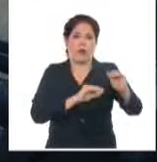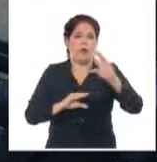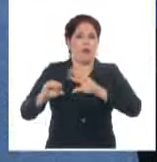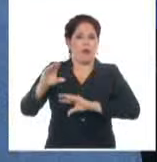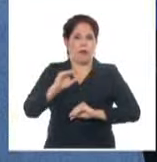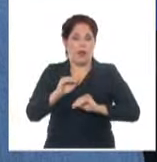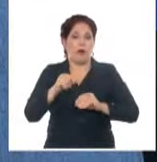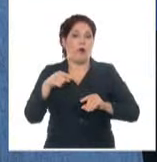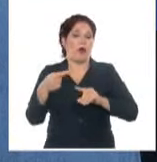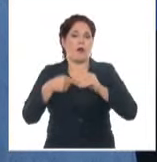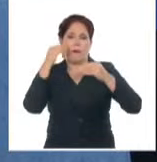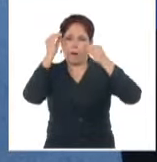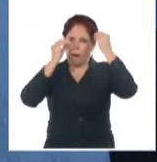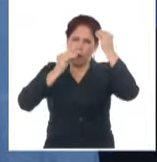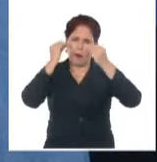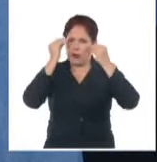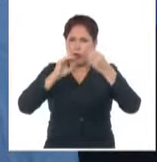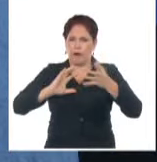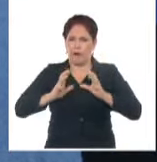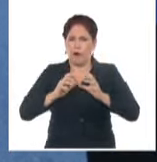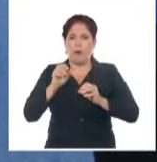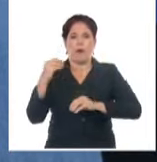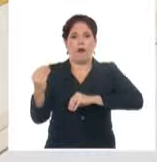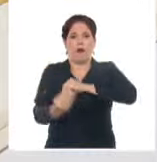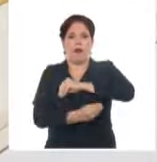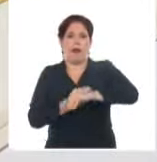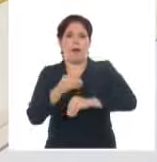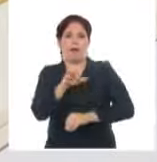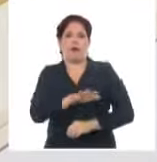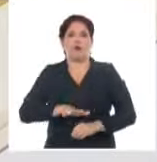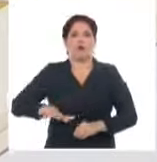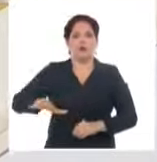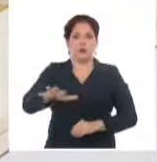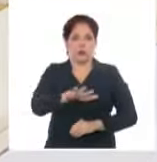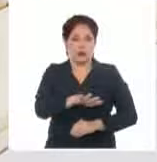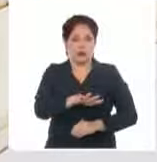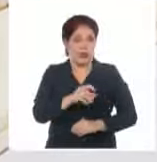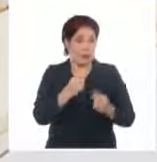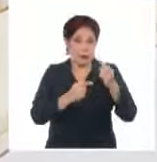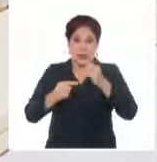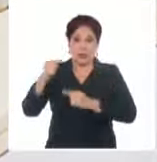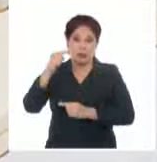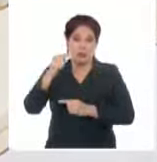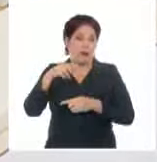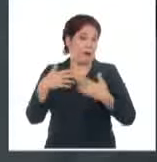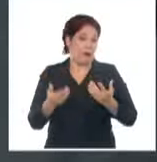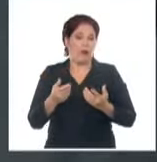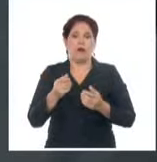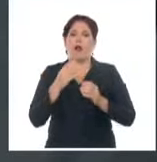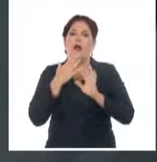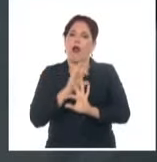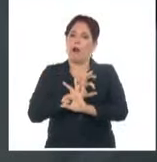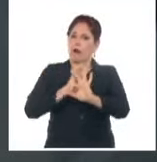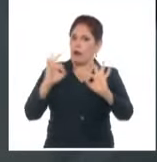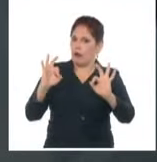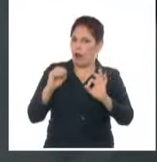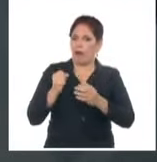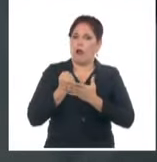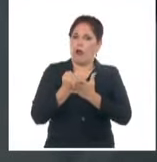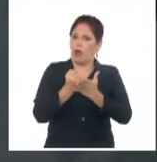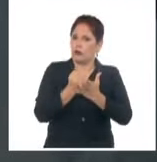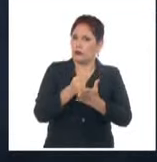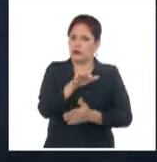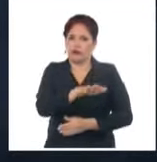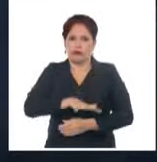reflexionar sobre su papel en la transformación social, basada en los principios de la calidad, la sostenibilidad